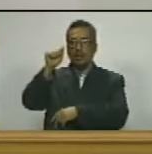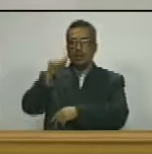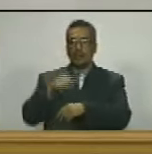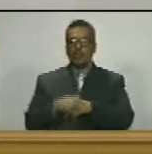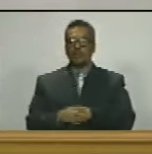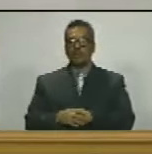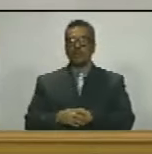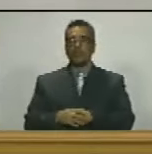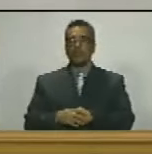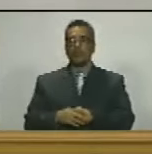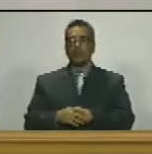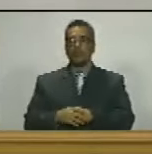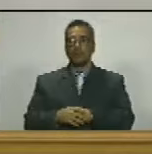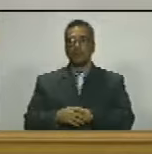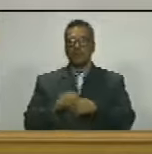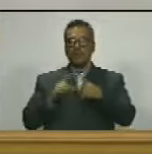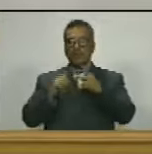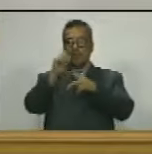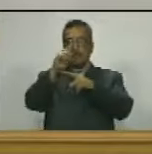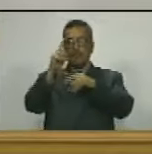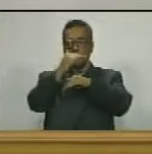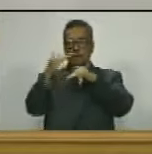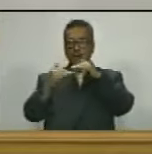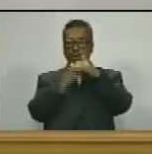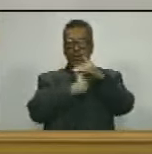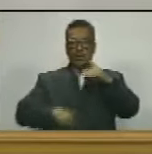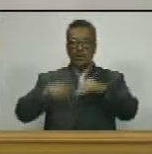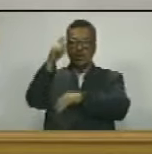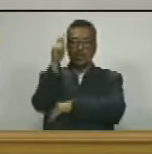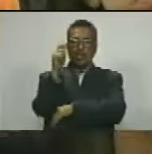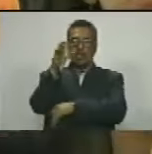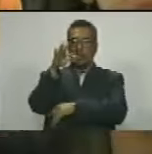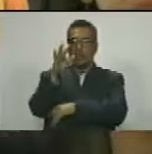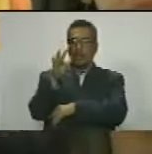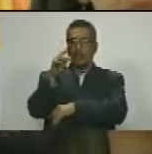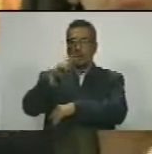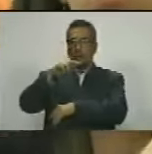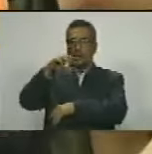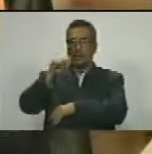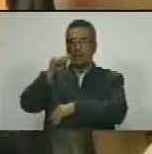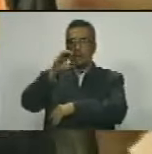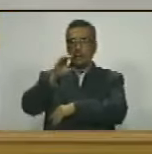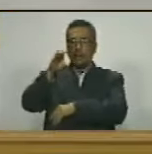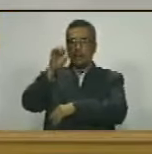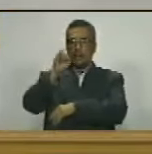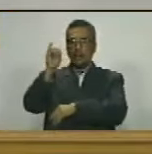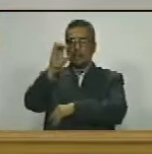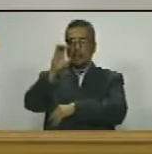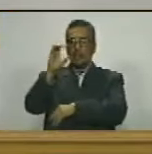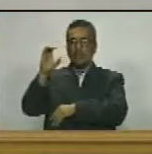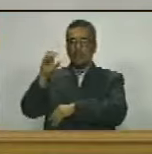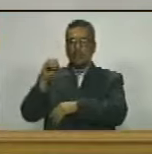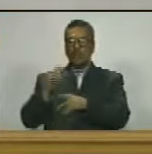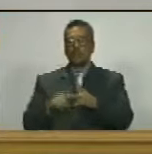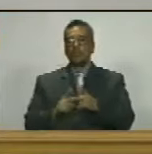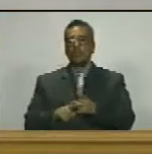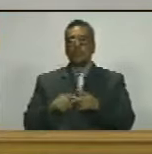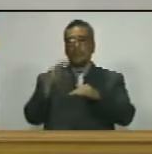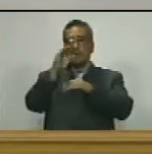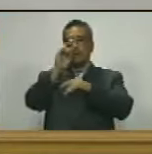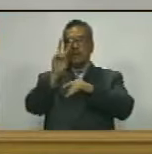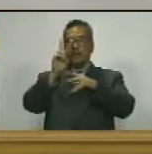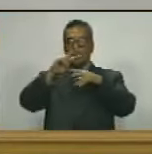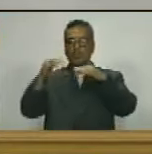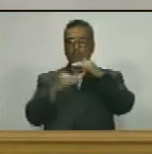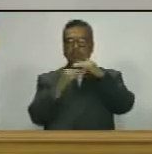primer vicepresidente diputado francisco martínez cabrera segundo